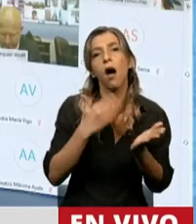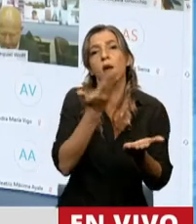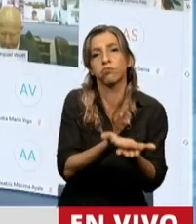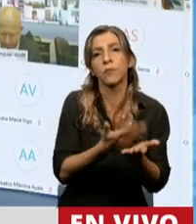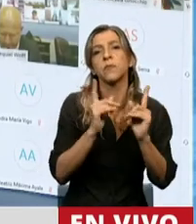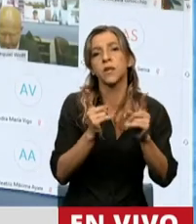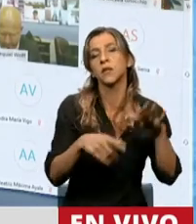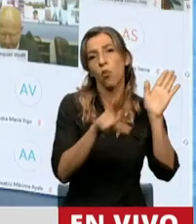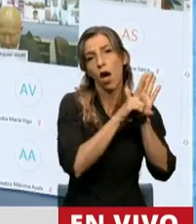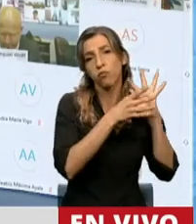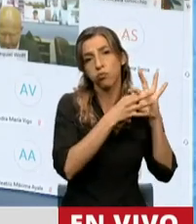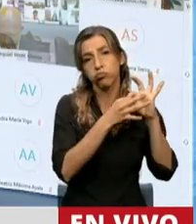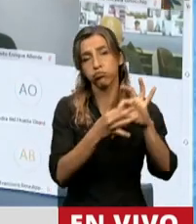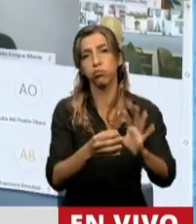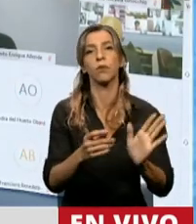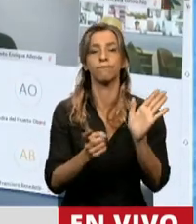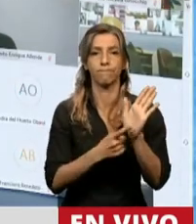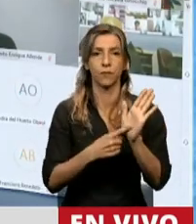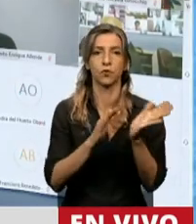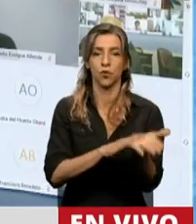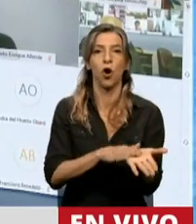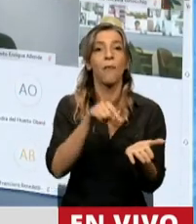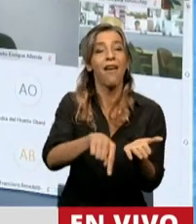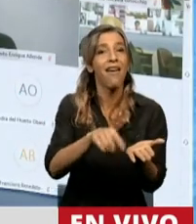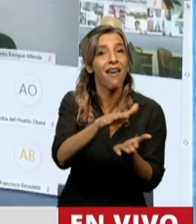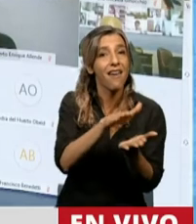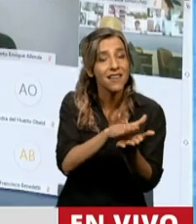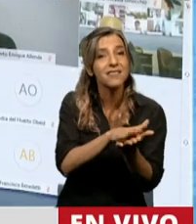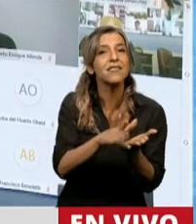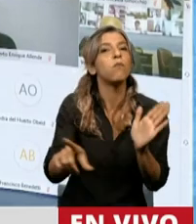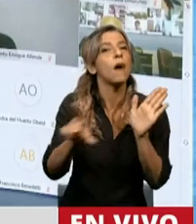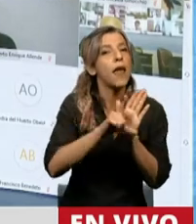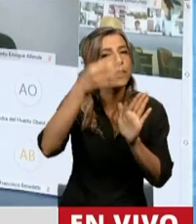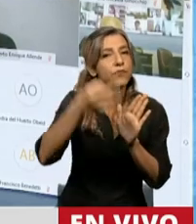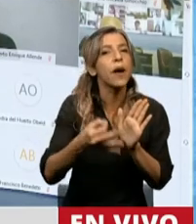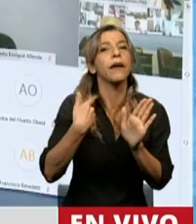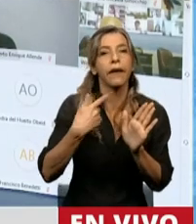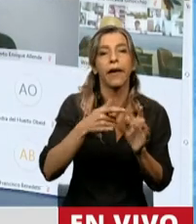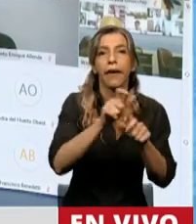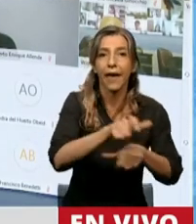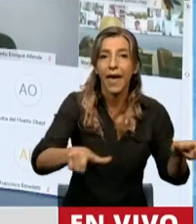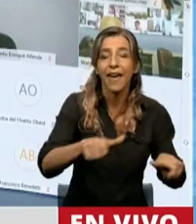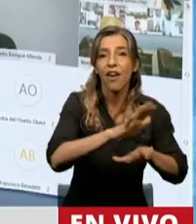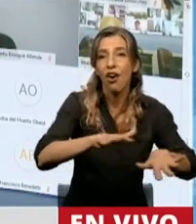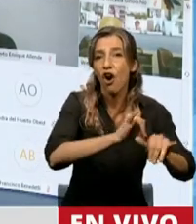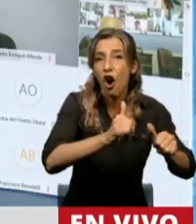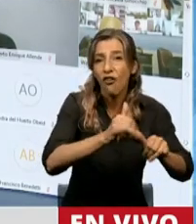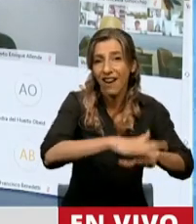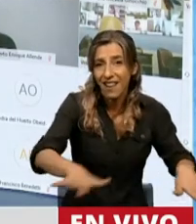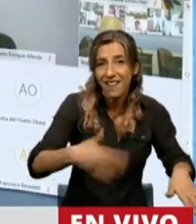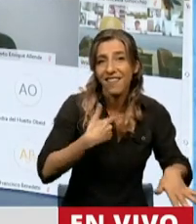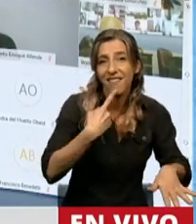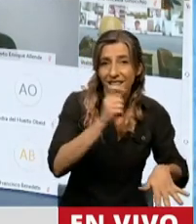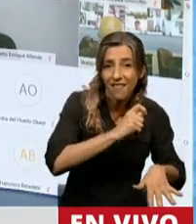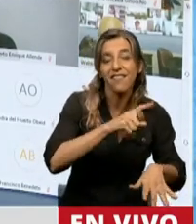ciclo de protección, que es la ley que protege contra la compra-venta de niñas, niños y adolescentes. Parecía mentira, pero